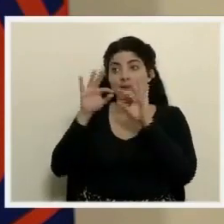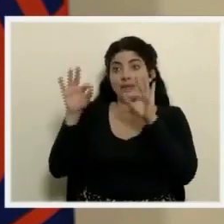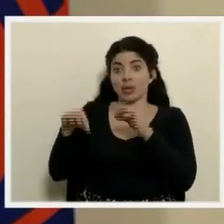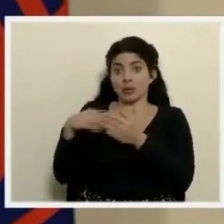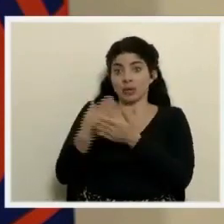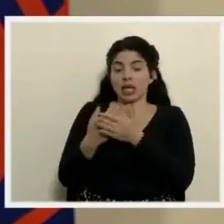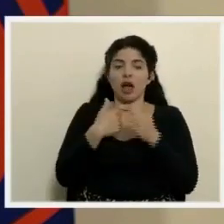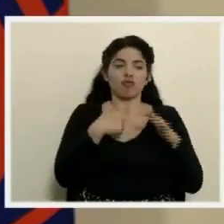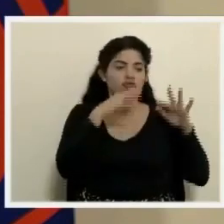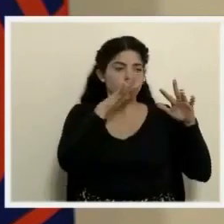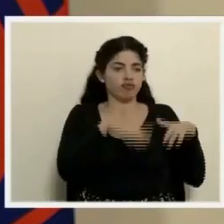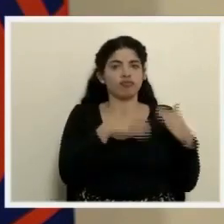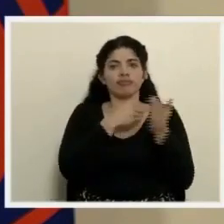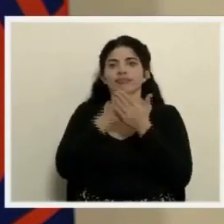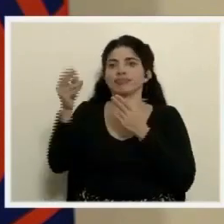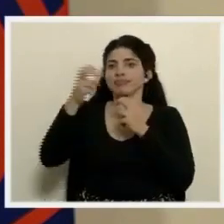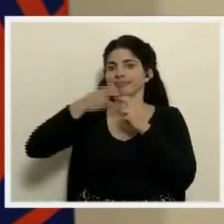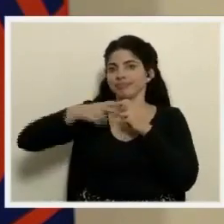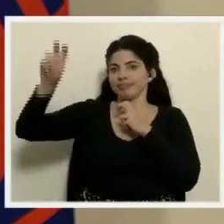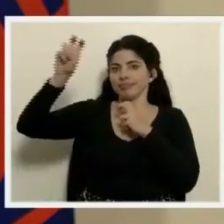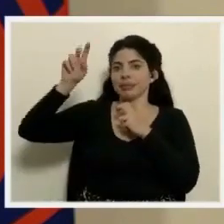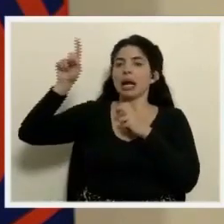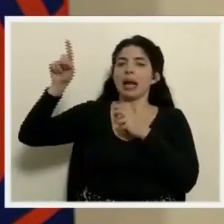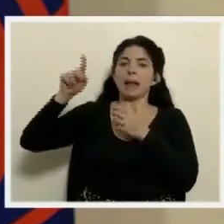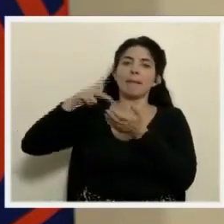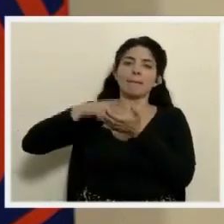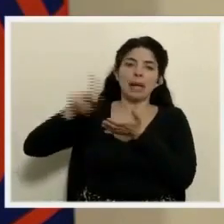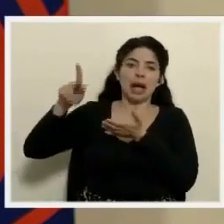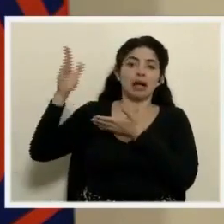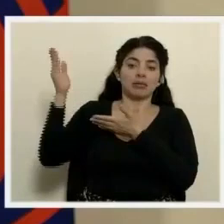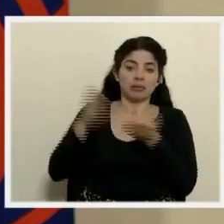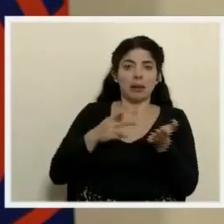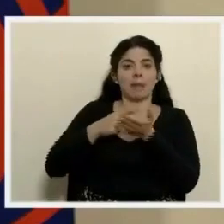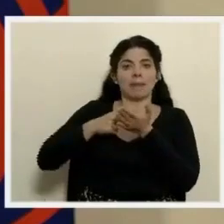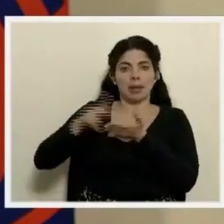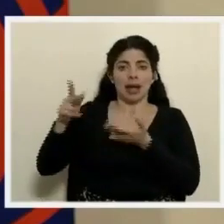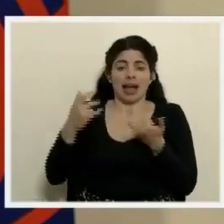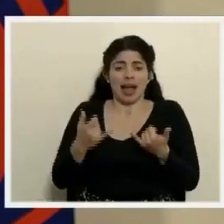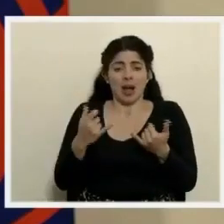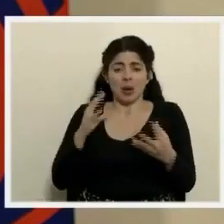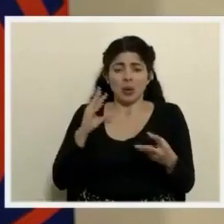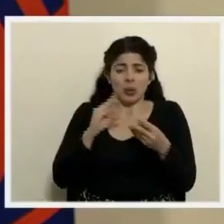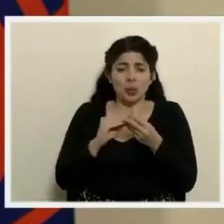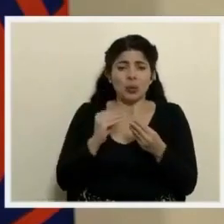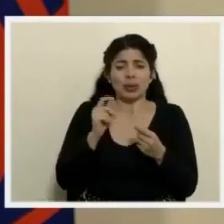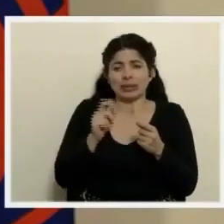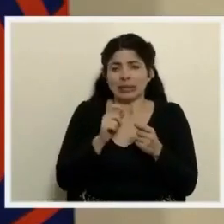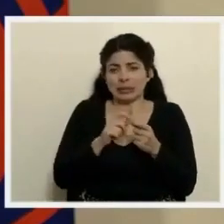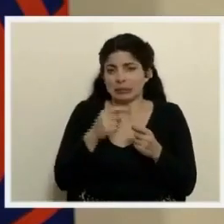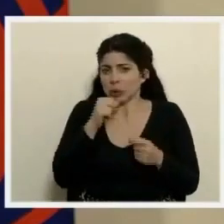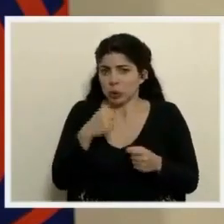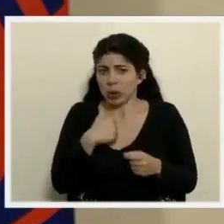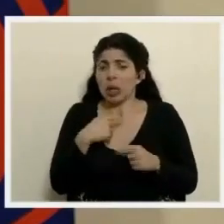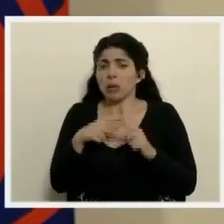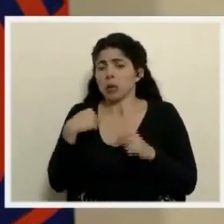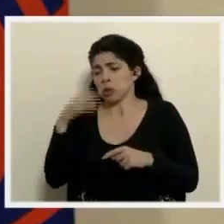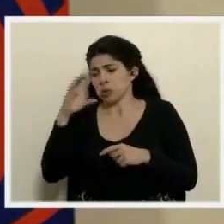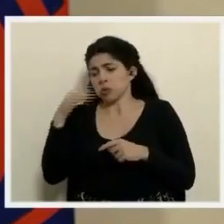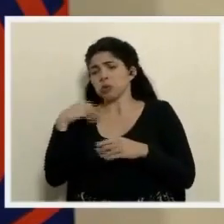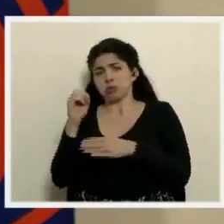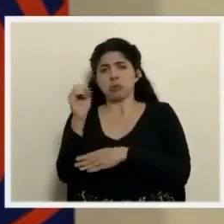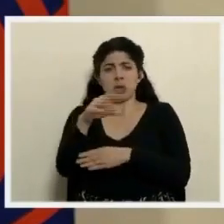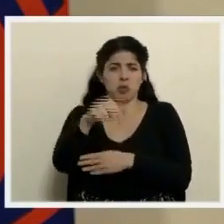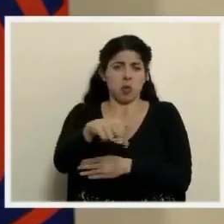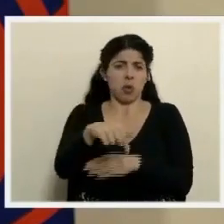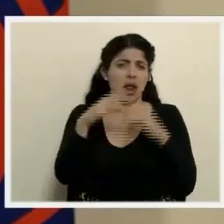orden de compra y la transferencia y se va pagando conforme ingresan. Yo no tengo el dato preciso en este momento, pero con mucho gusto se lo podemos hacer